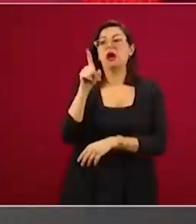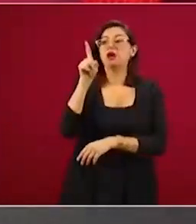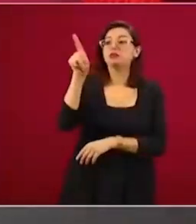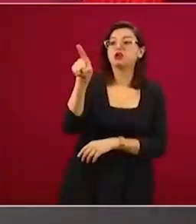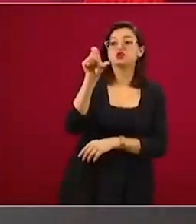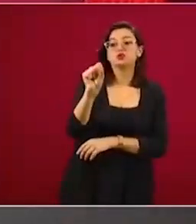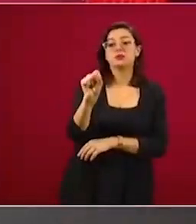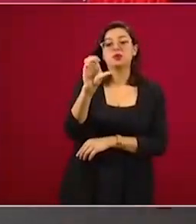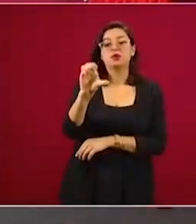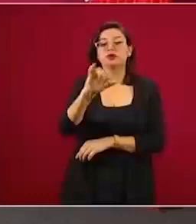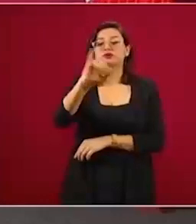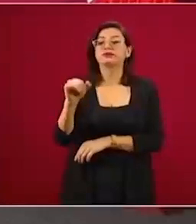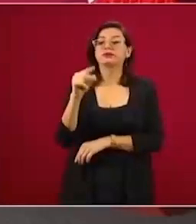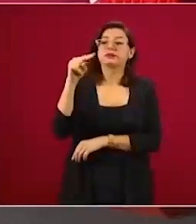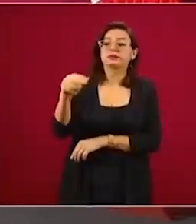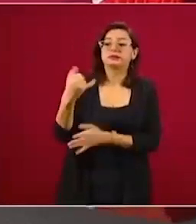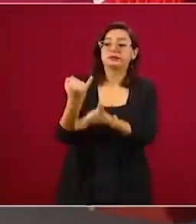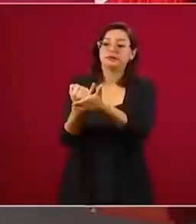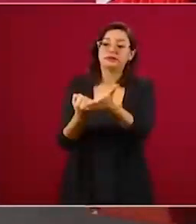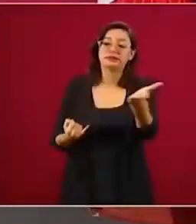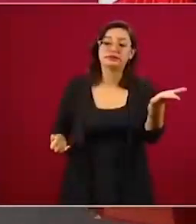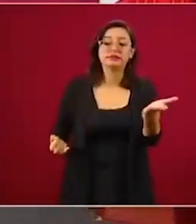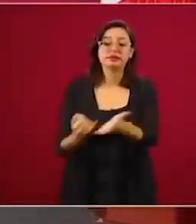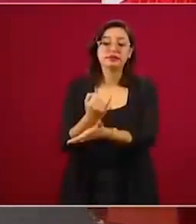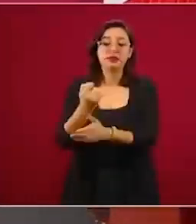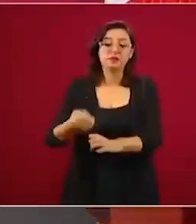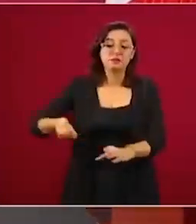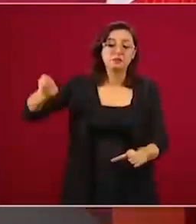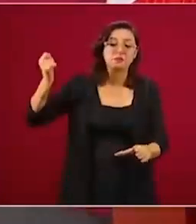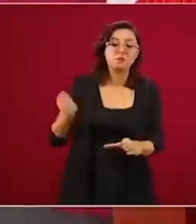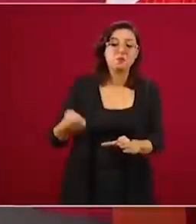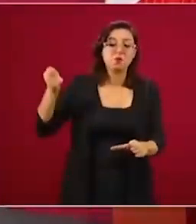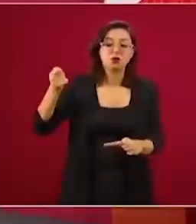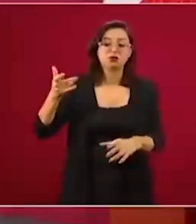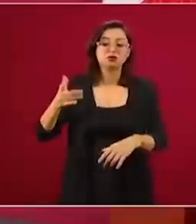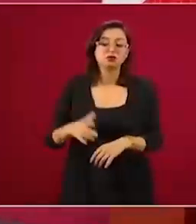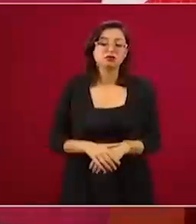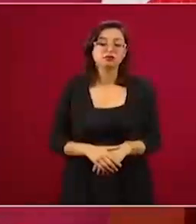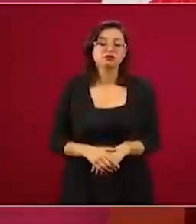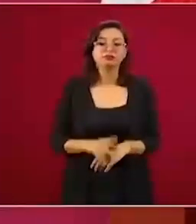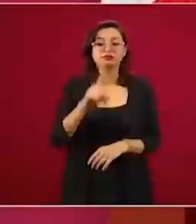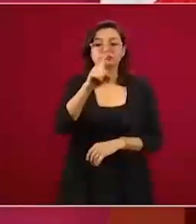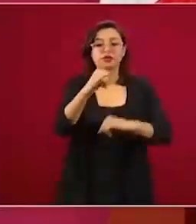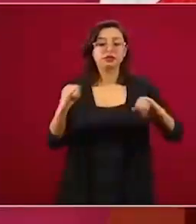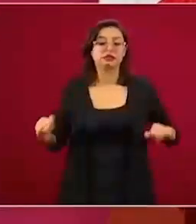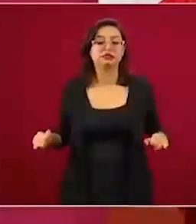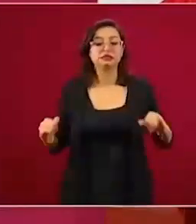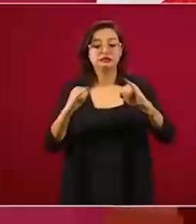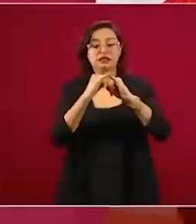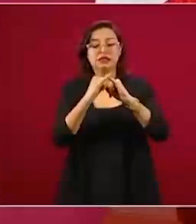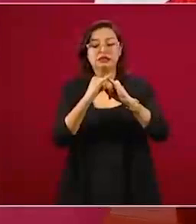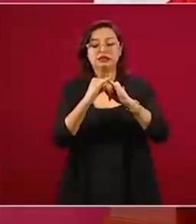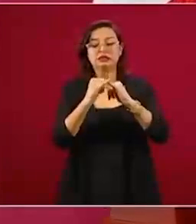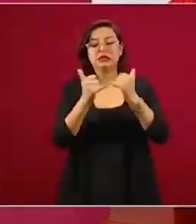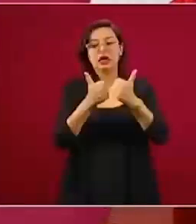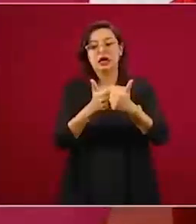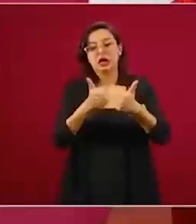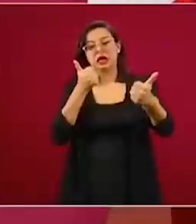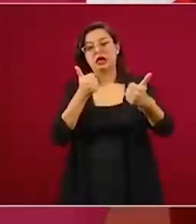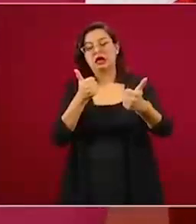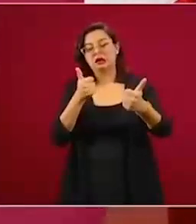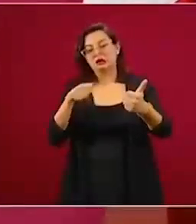de conceder a un organismo autónomo el que sus